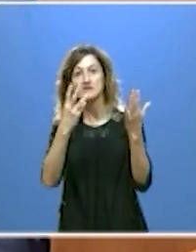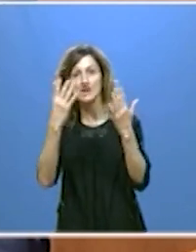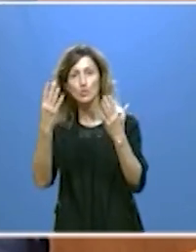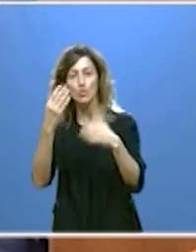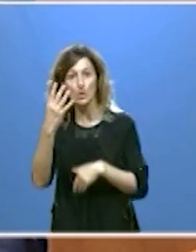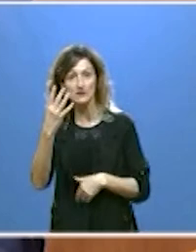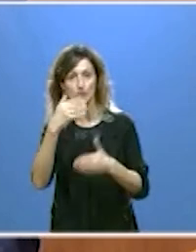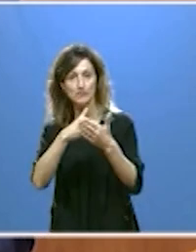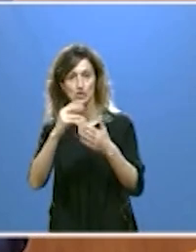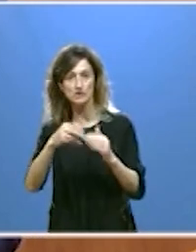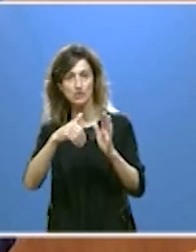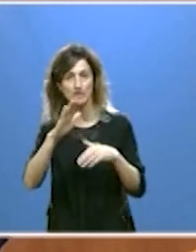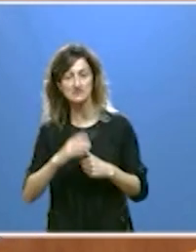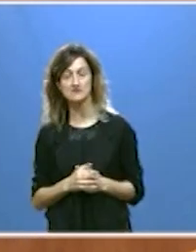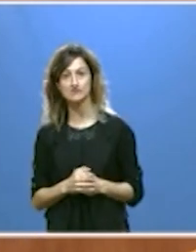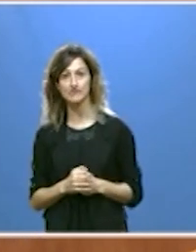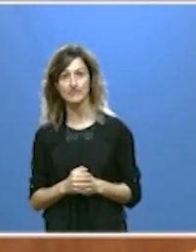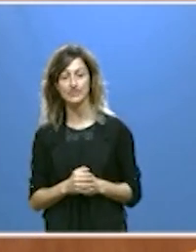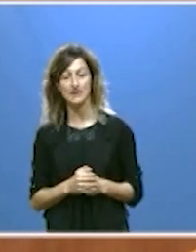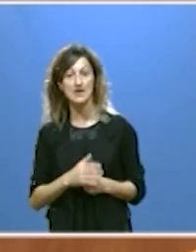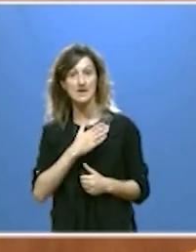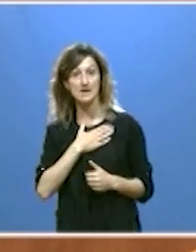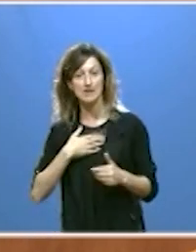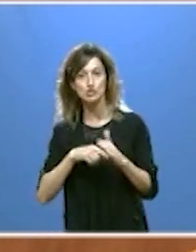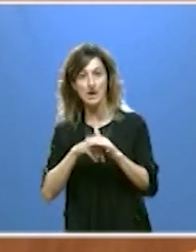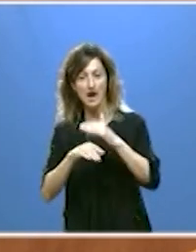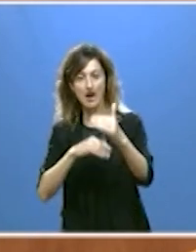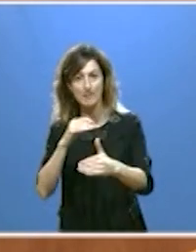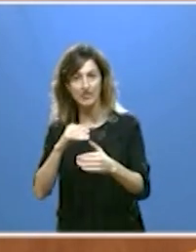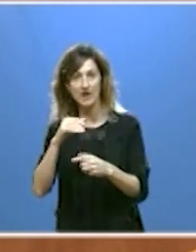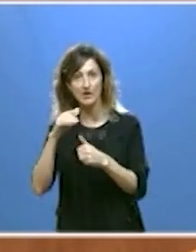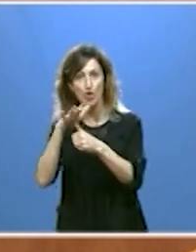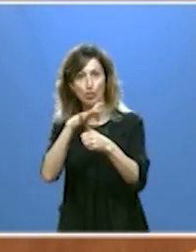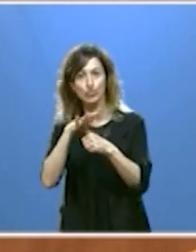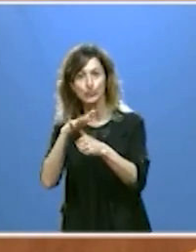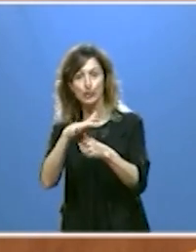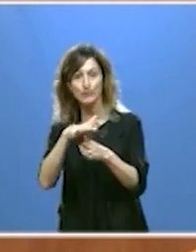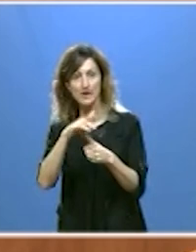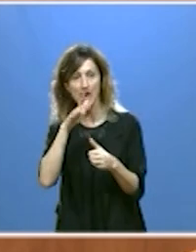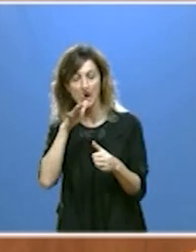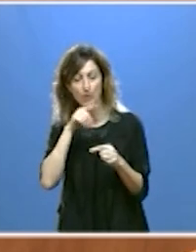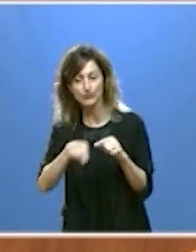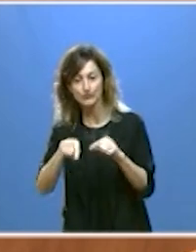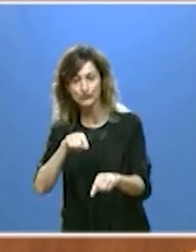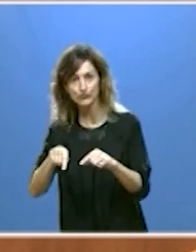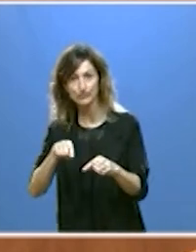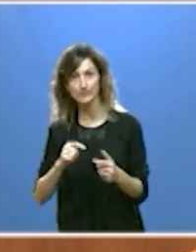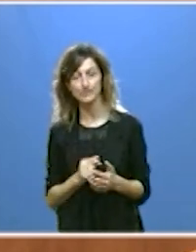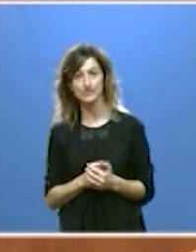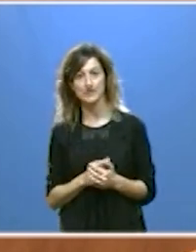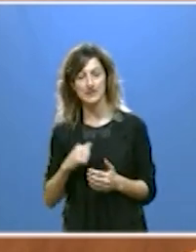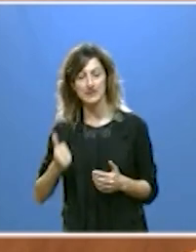millones de euros apostando por avanzar en la utilización de drones en la fertilización y otros usos